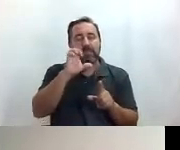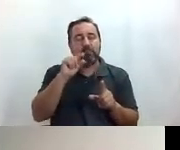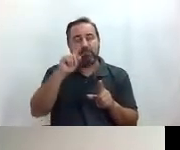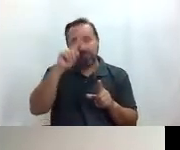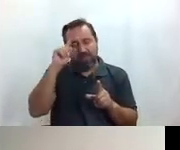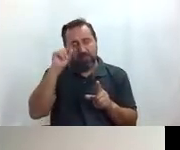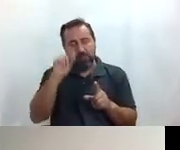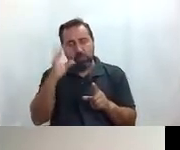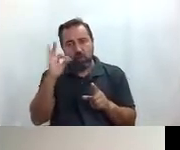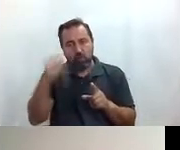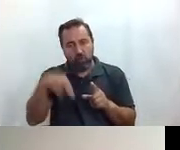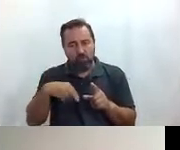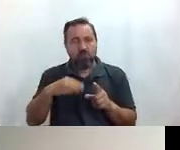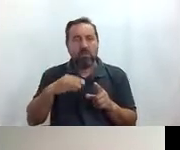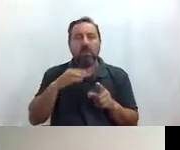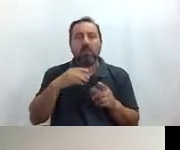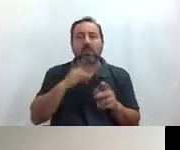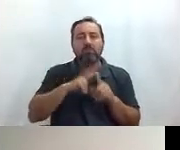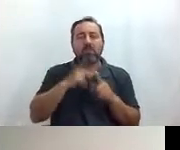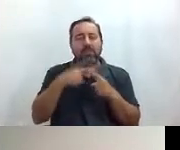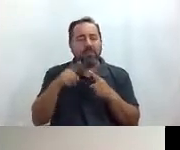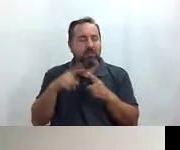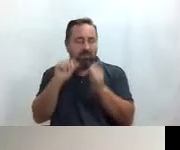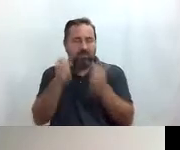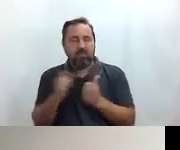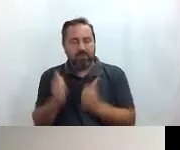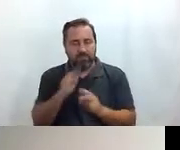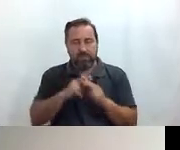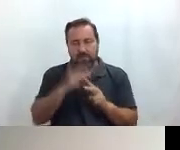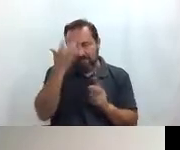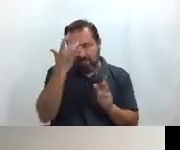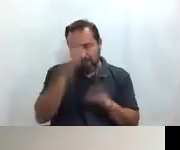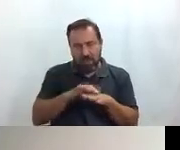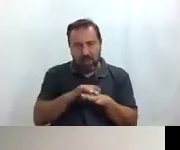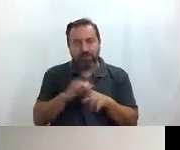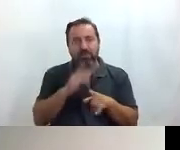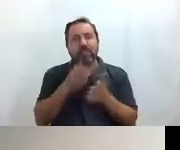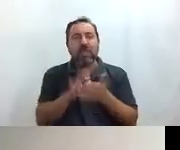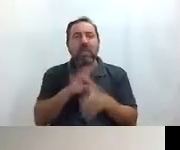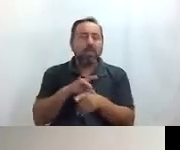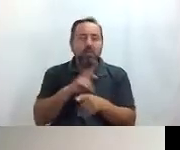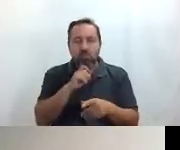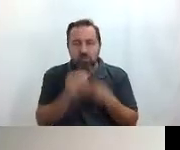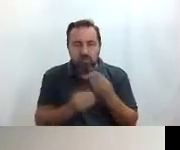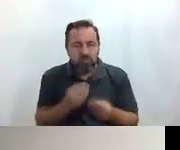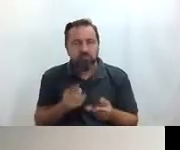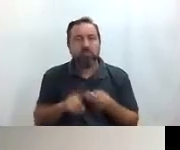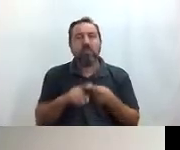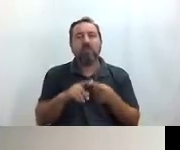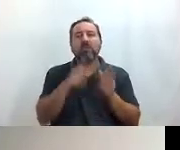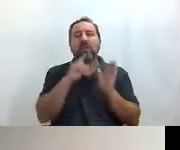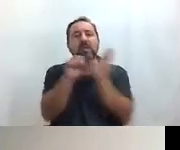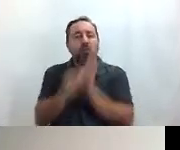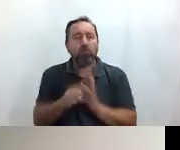en formatos digitales. Aparece una explicación de cómo utilizar la guía, de cuáles son los ícones de Madrid,